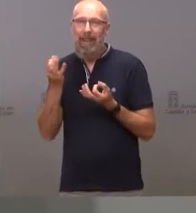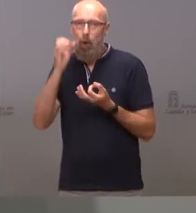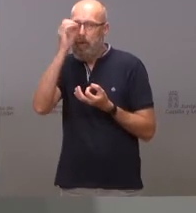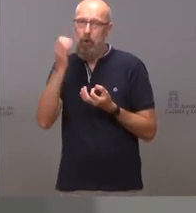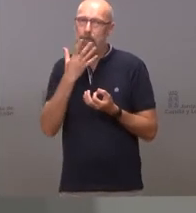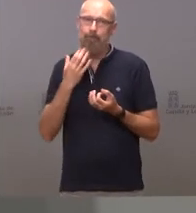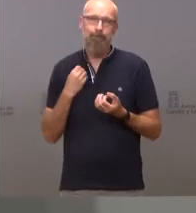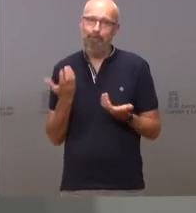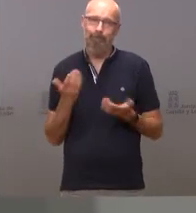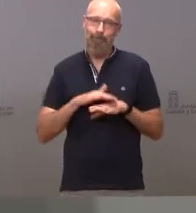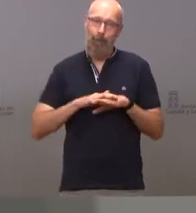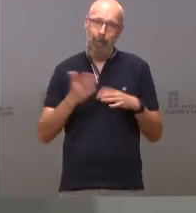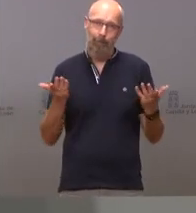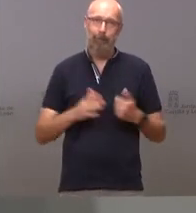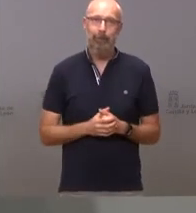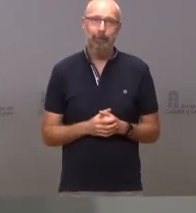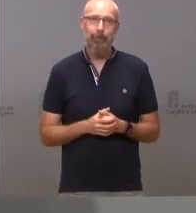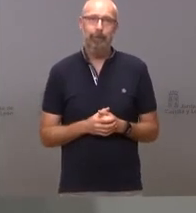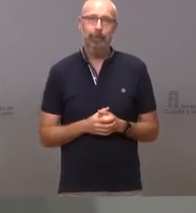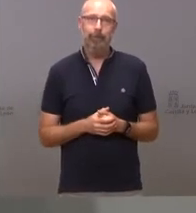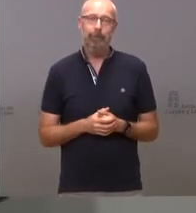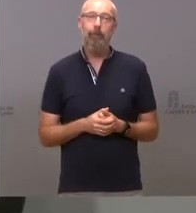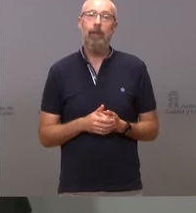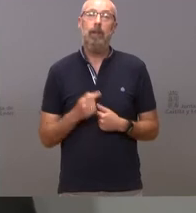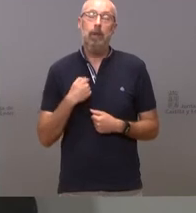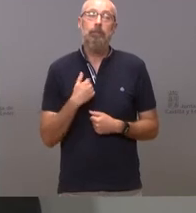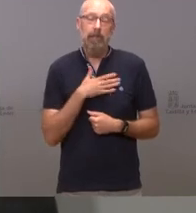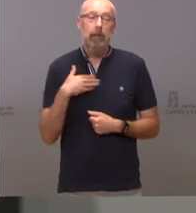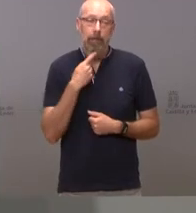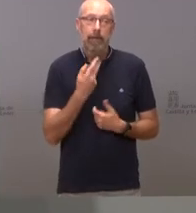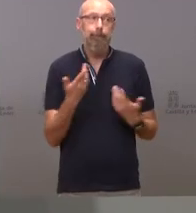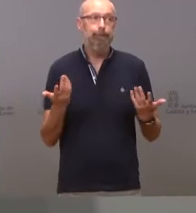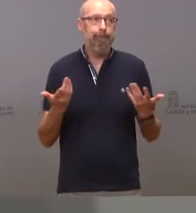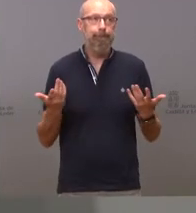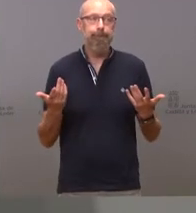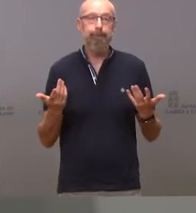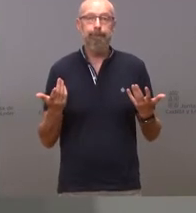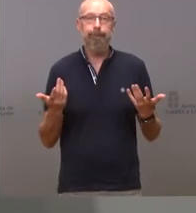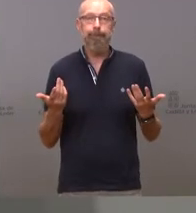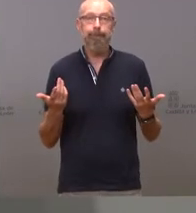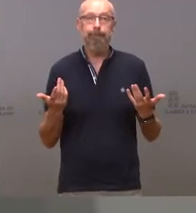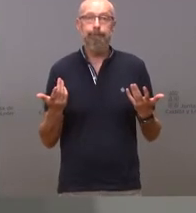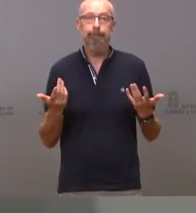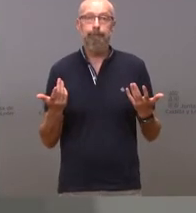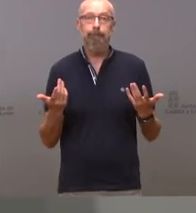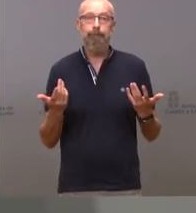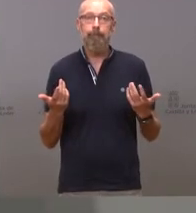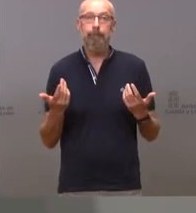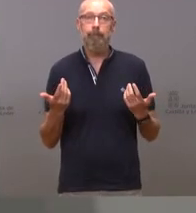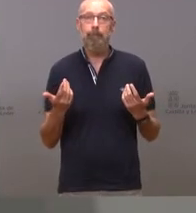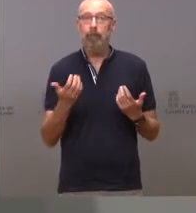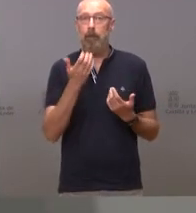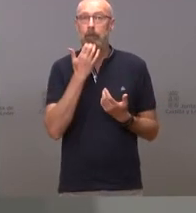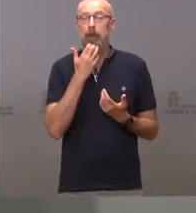Me parece, lo único que me gustaría decir es que uno no es tan afortunado como otros